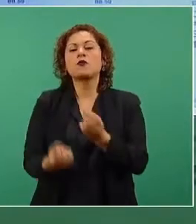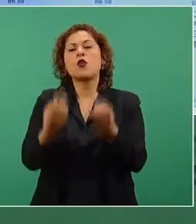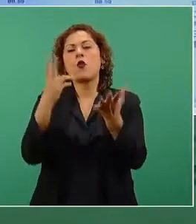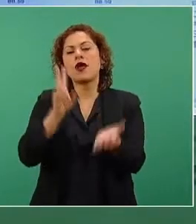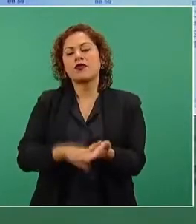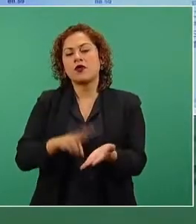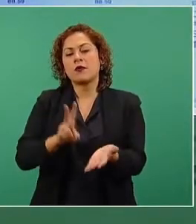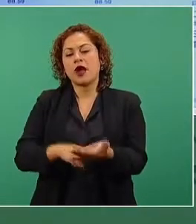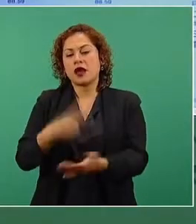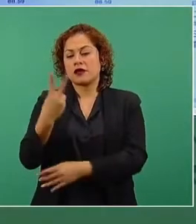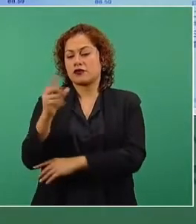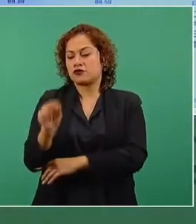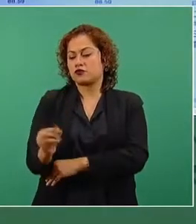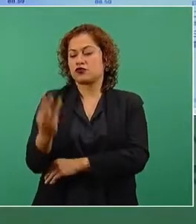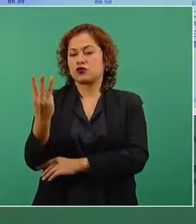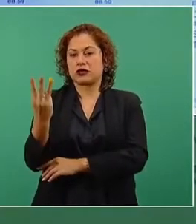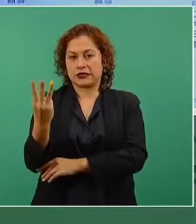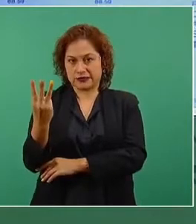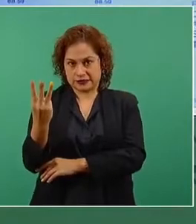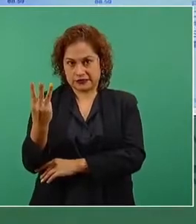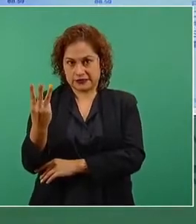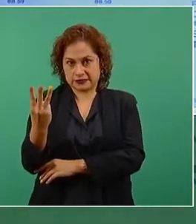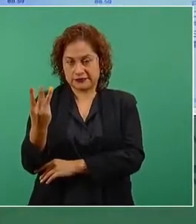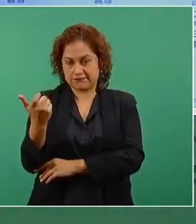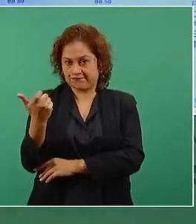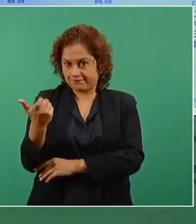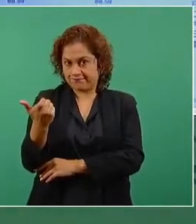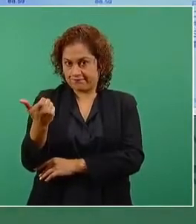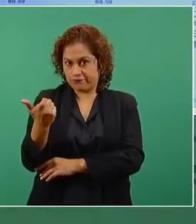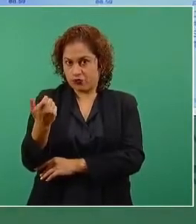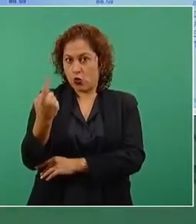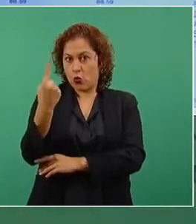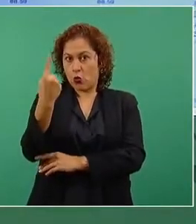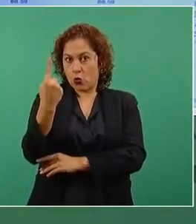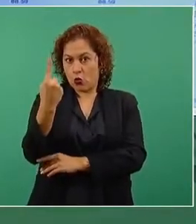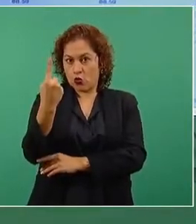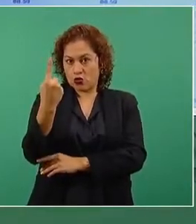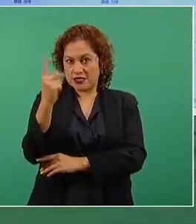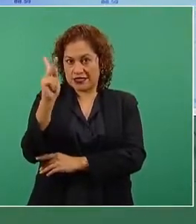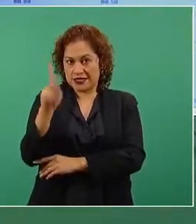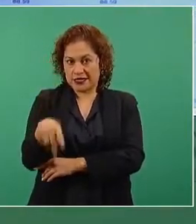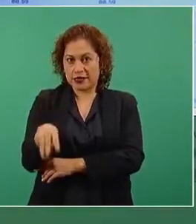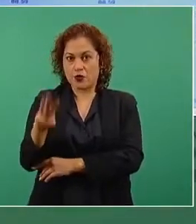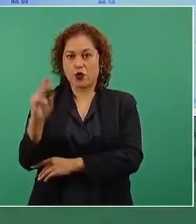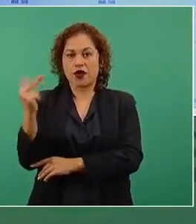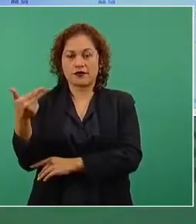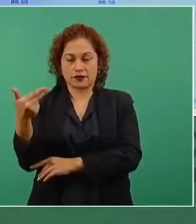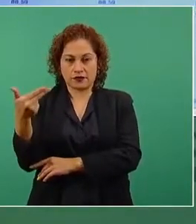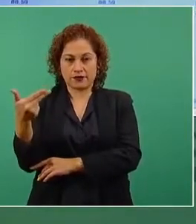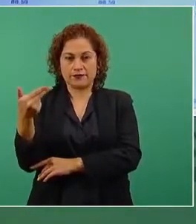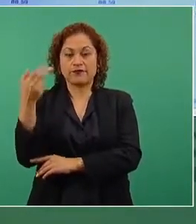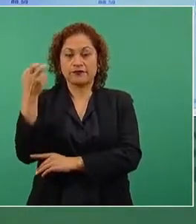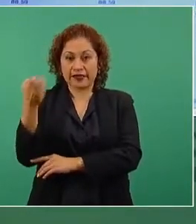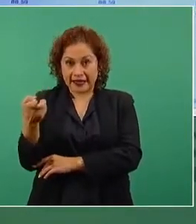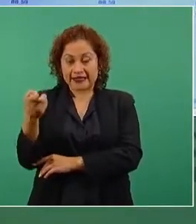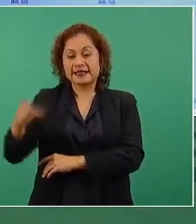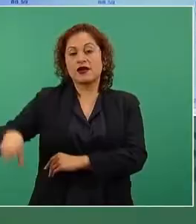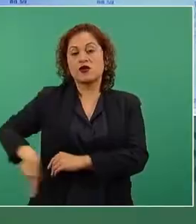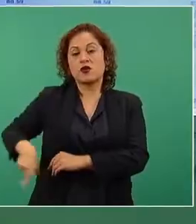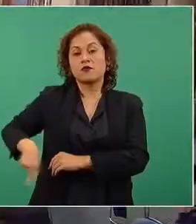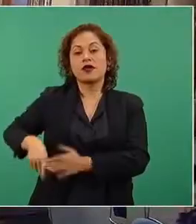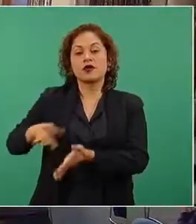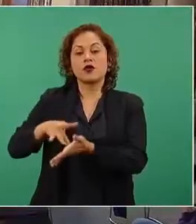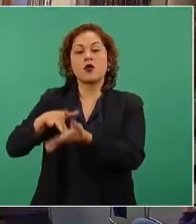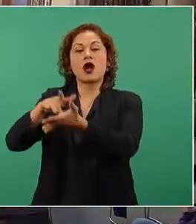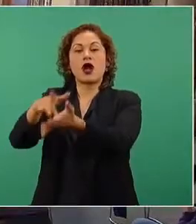el kilowatt hora. ¿Cuánto le cuesta? 2.3 pesos por kilowatt hora. Este hogar todavía tiene subsidio. Viene aquí abajo, mira,